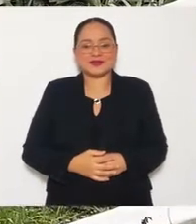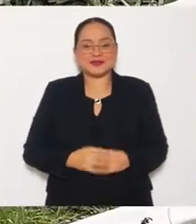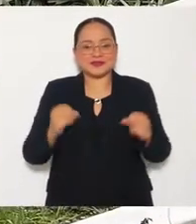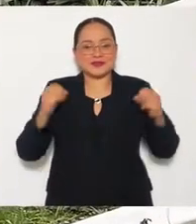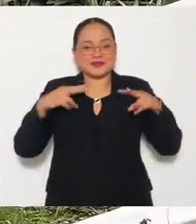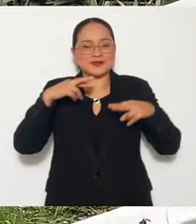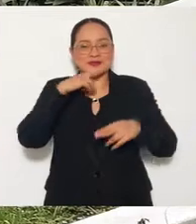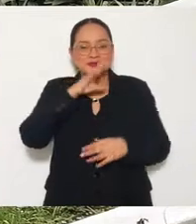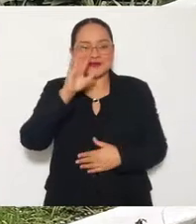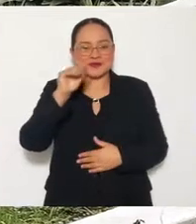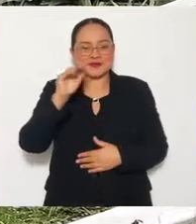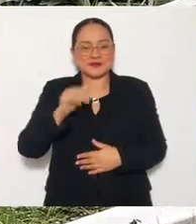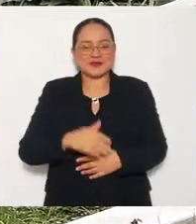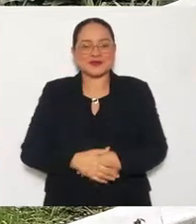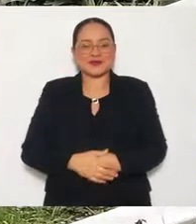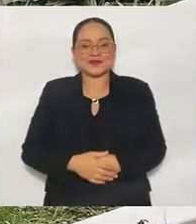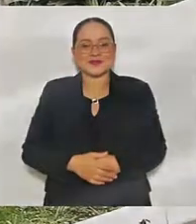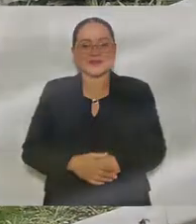Hasta luego.